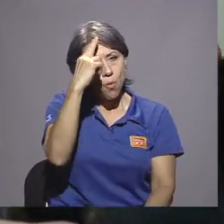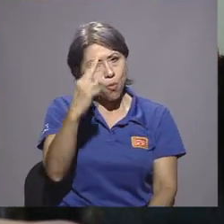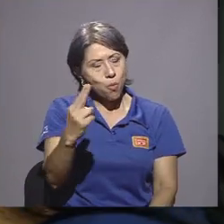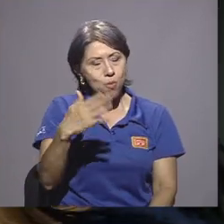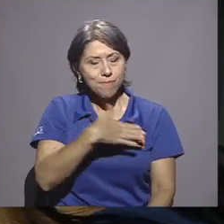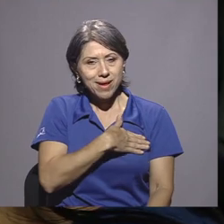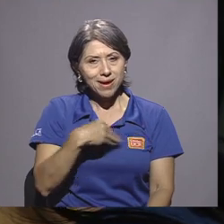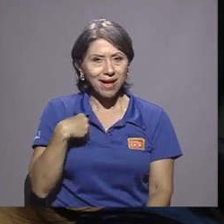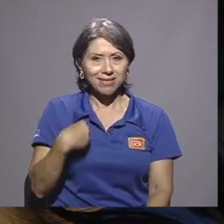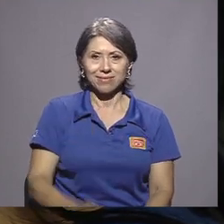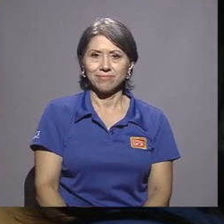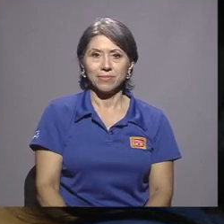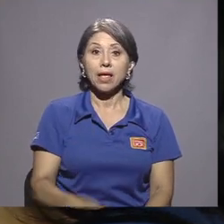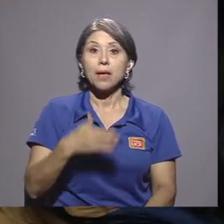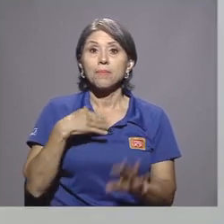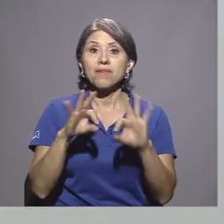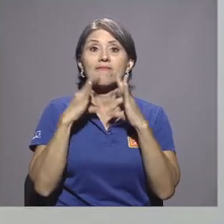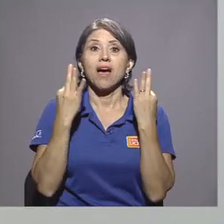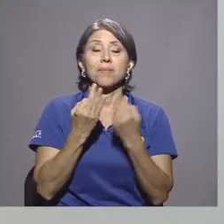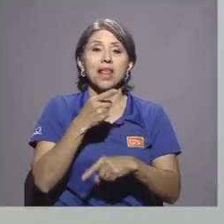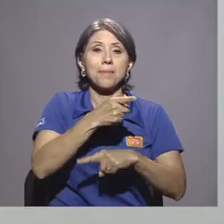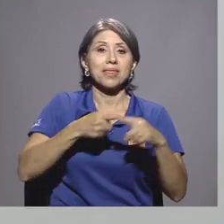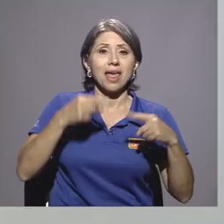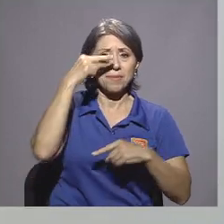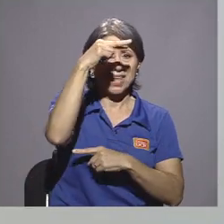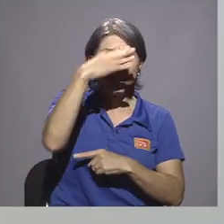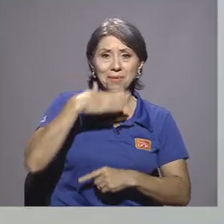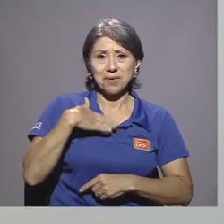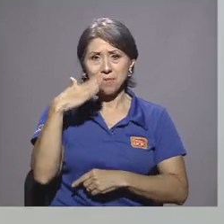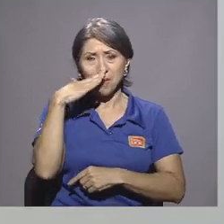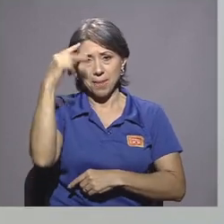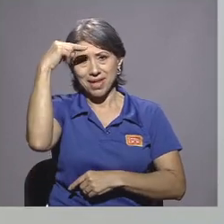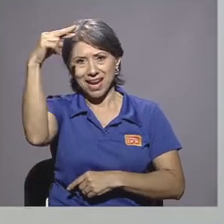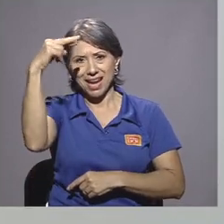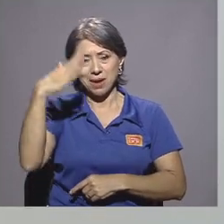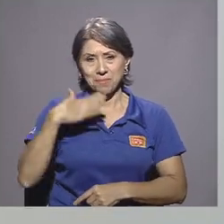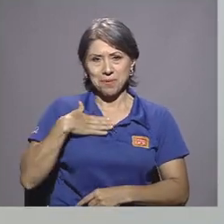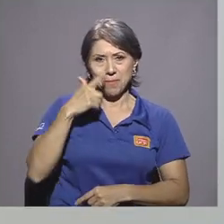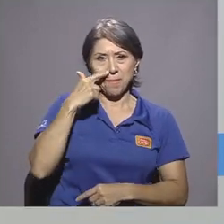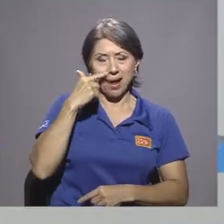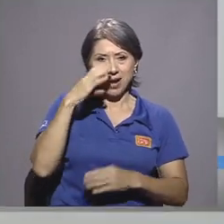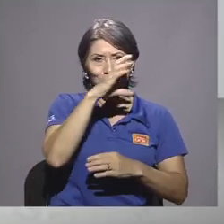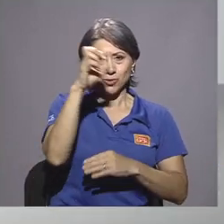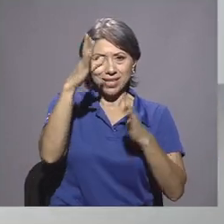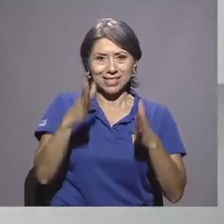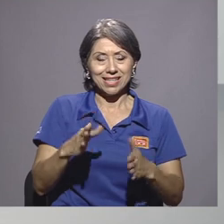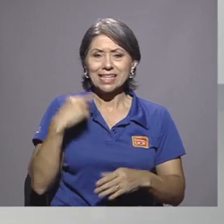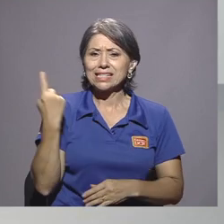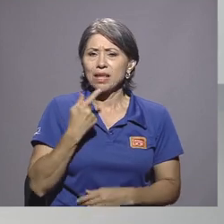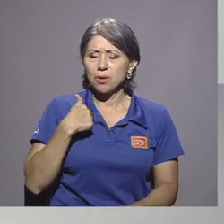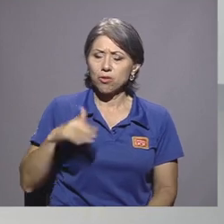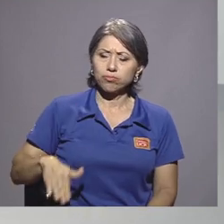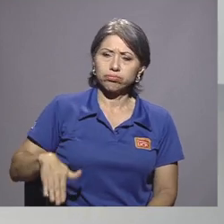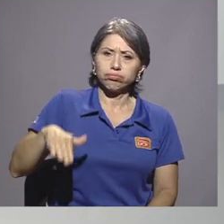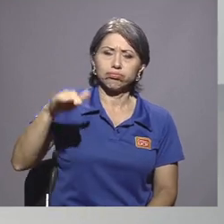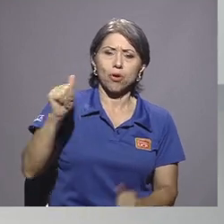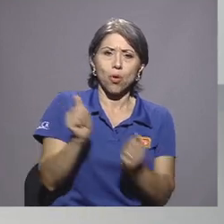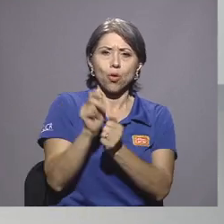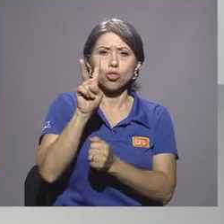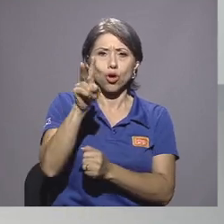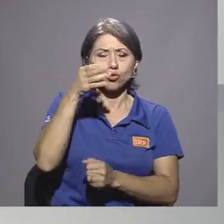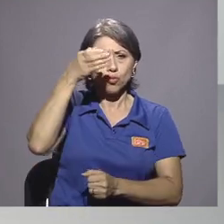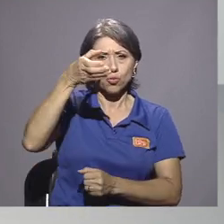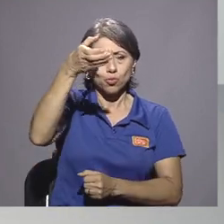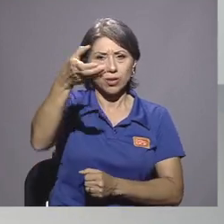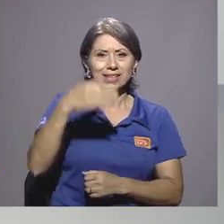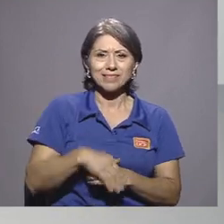inmenso, me encanta. Mi familia es mitad mexicana, mi mamá es mexicana en Tocasco-Costarricense, entonces siempre ha crecido con las dos culturas, y eso